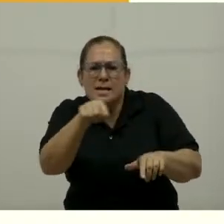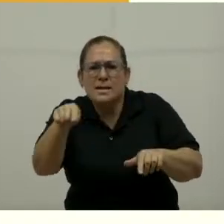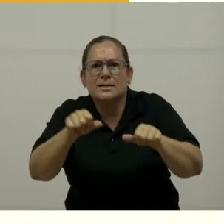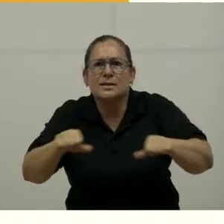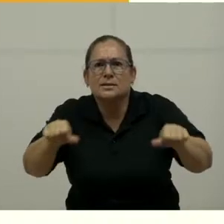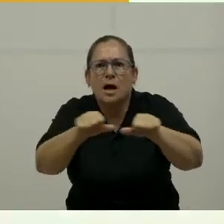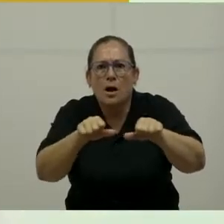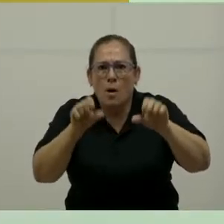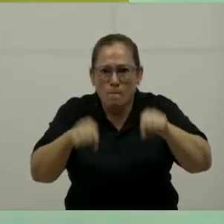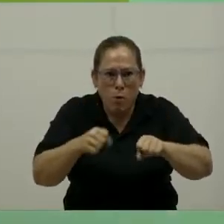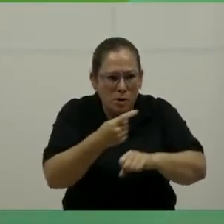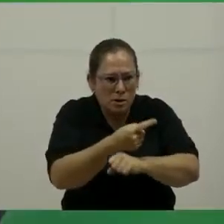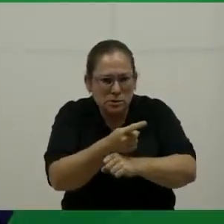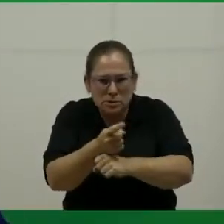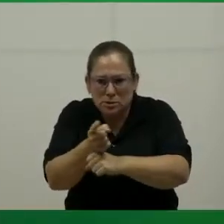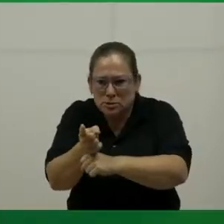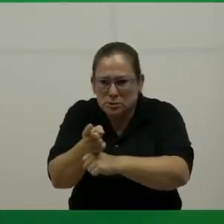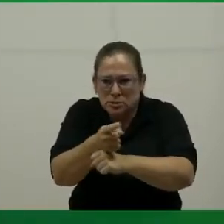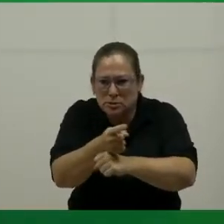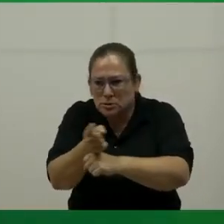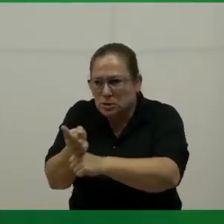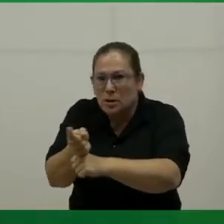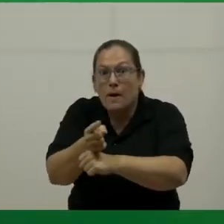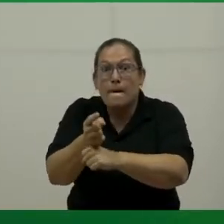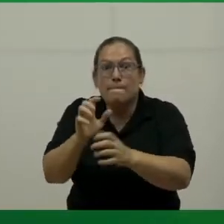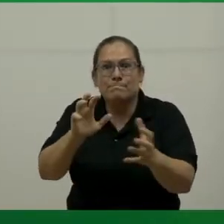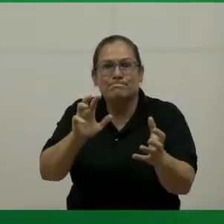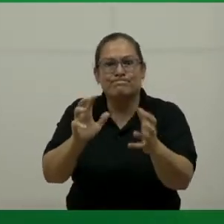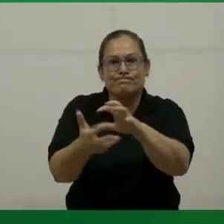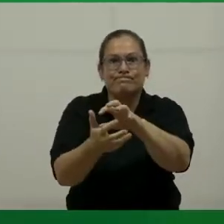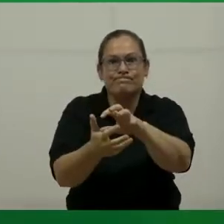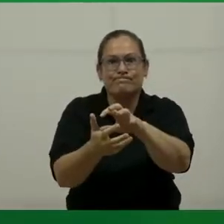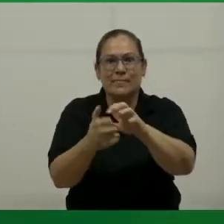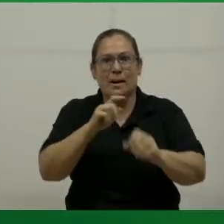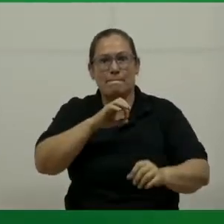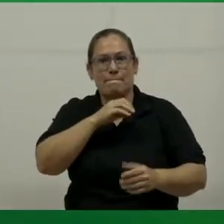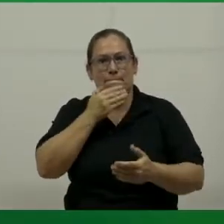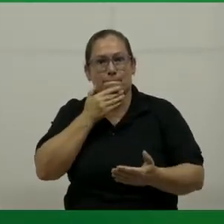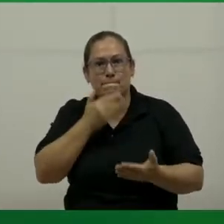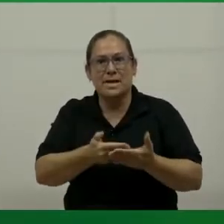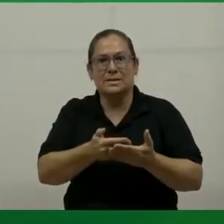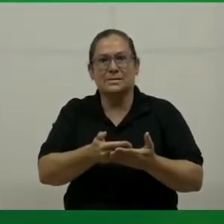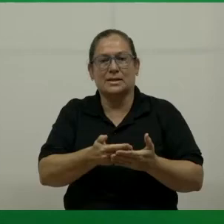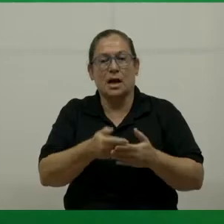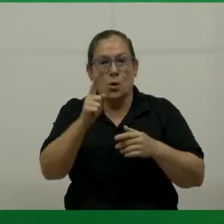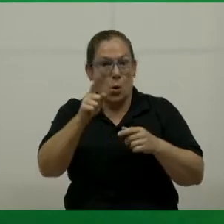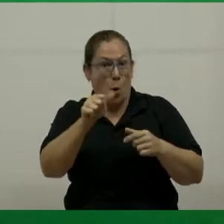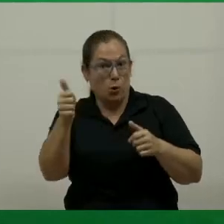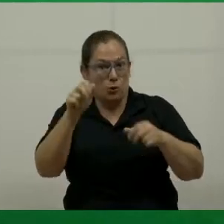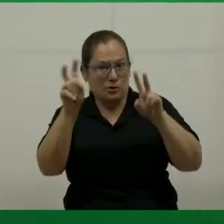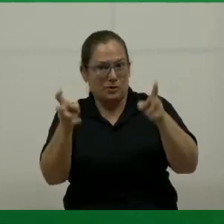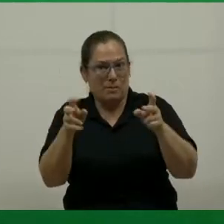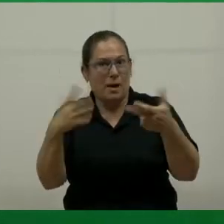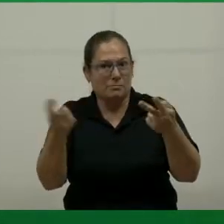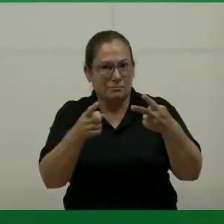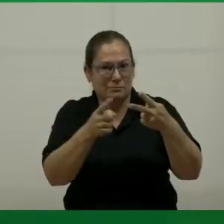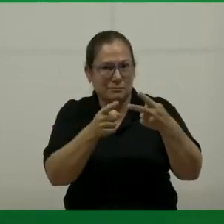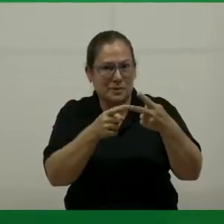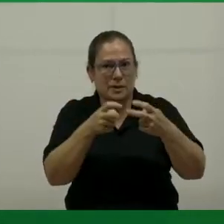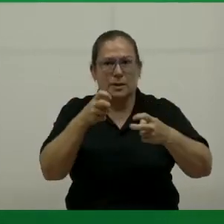mover la aguja y transformar el bienestar en las diferentes comunidades. Hay otro tema que también necesitamos abordar,